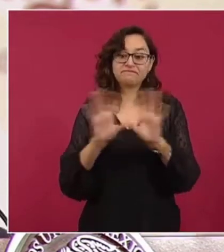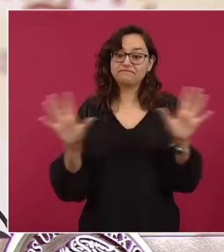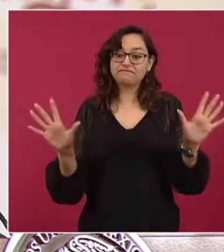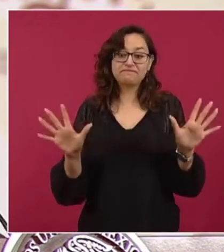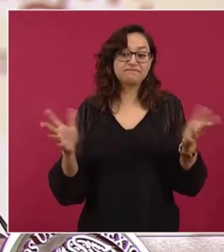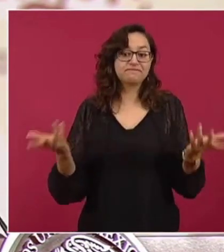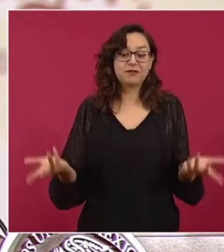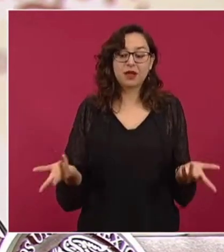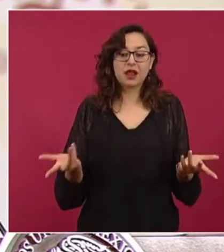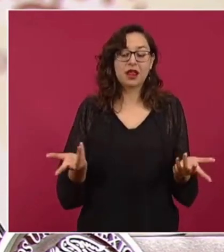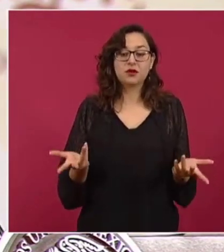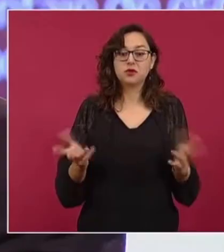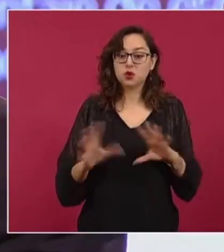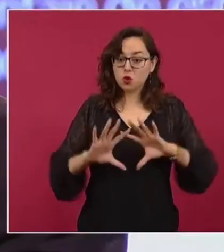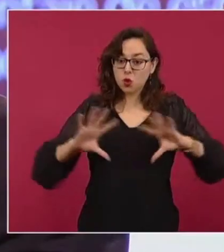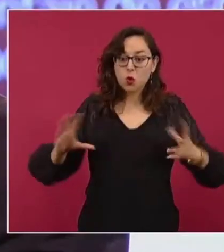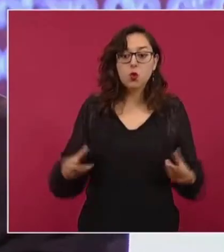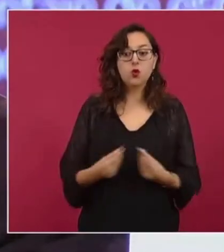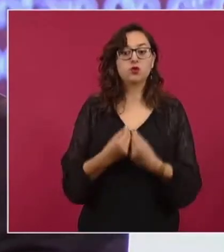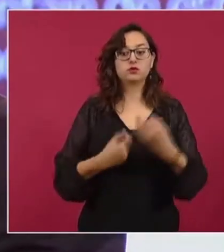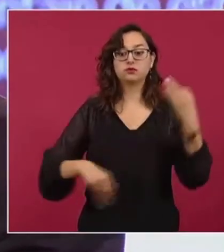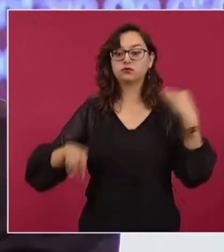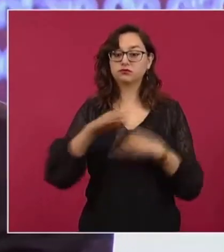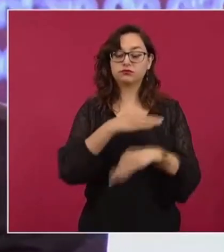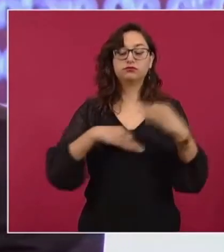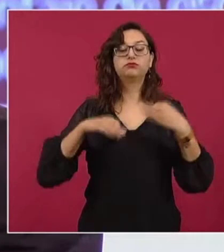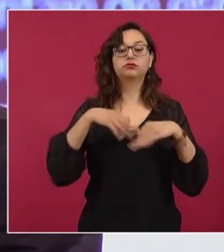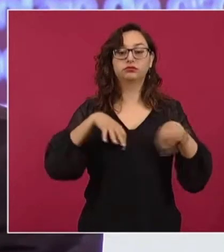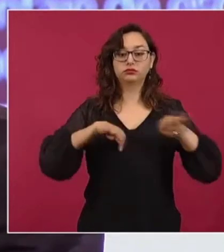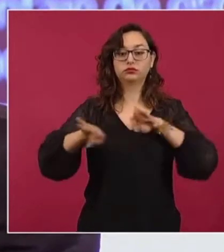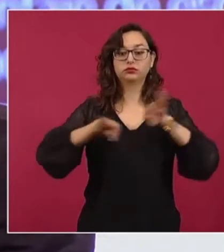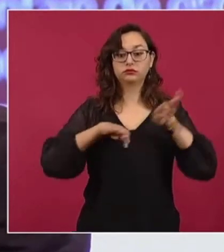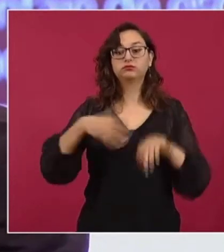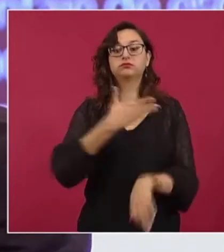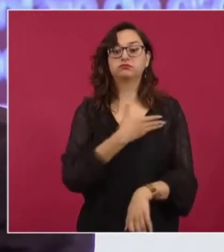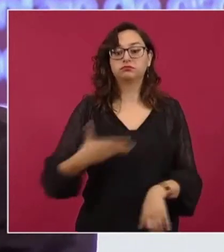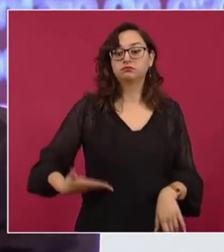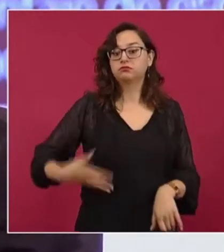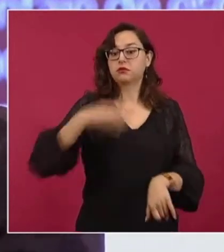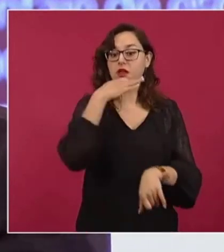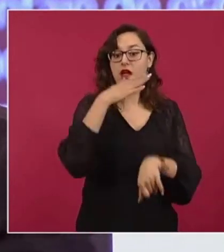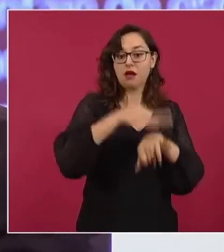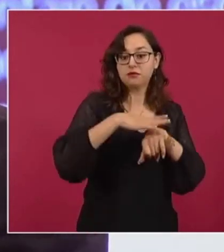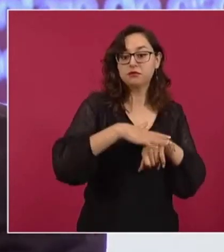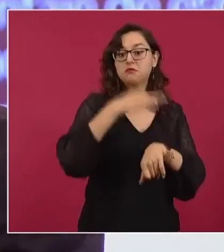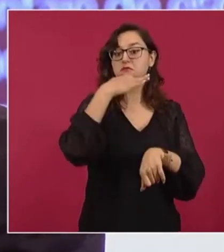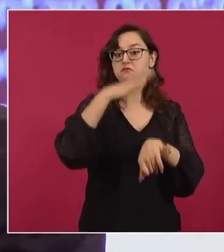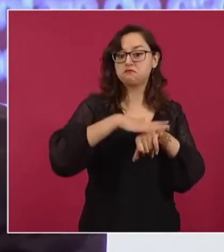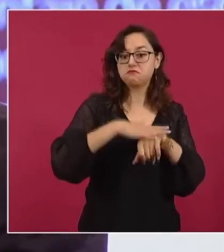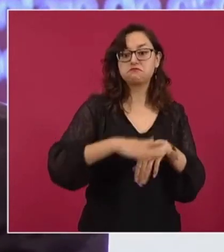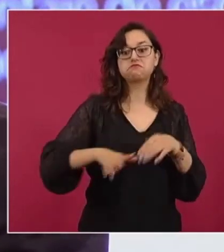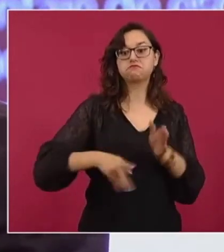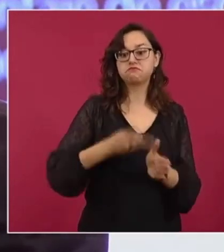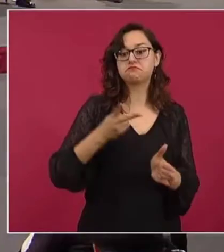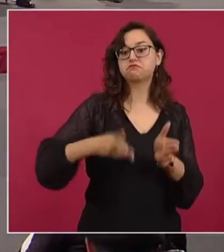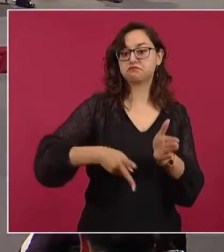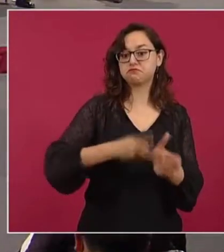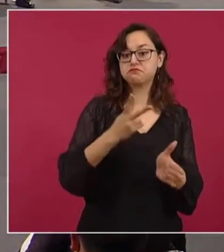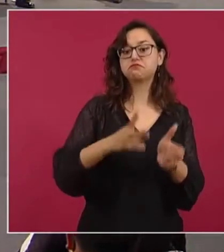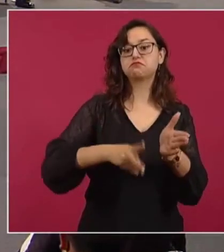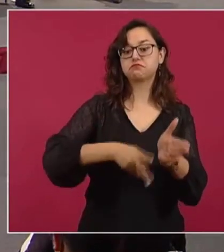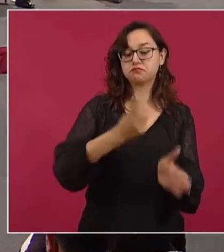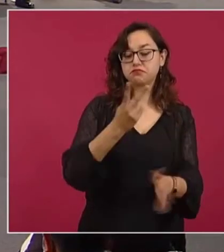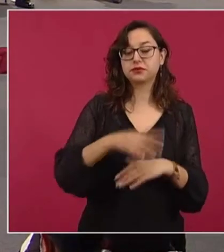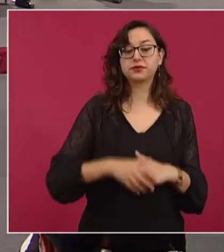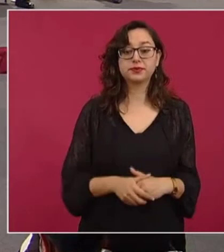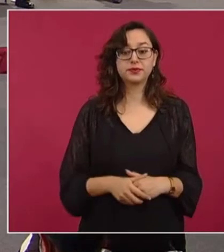estado trabajando todos juntos y además le reportamos al presidente todas las semanas lo que está ocurriendo en las escuelas. Y,